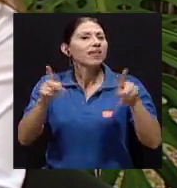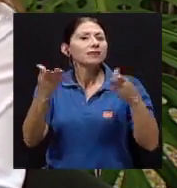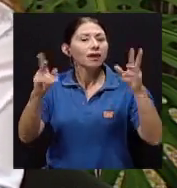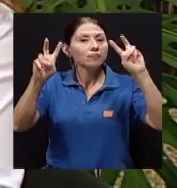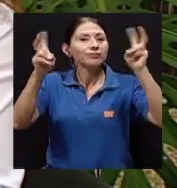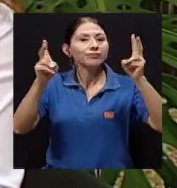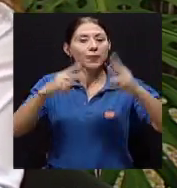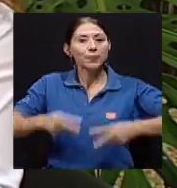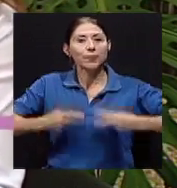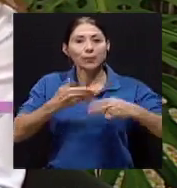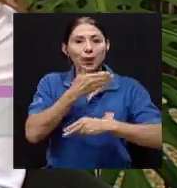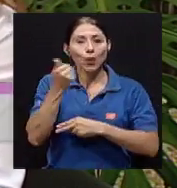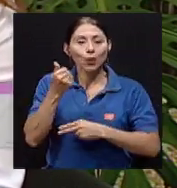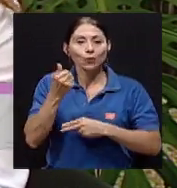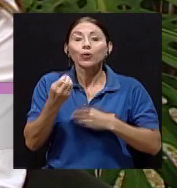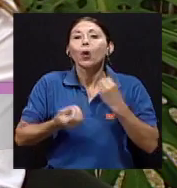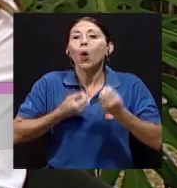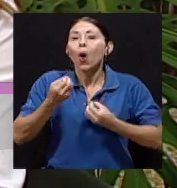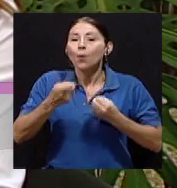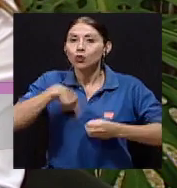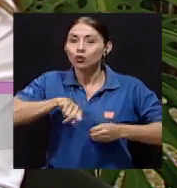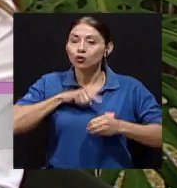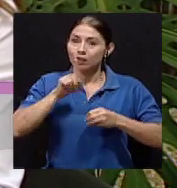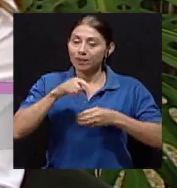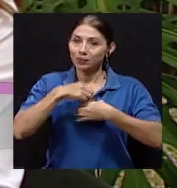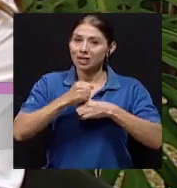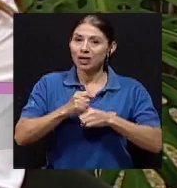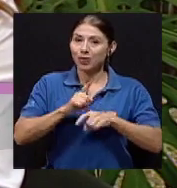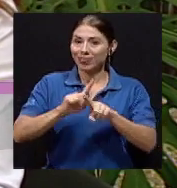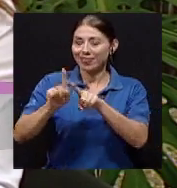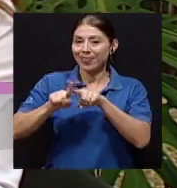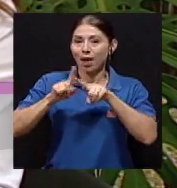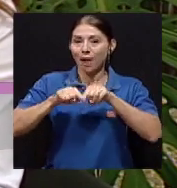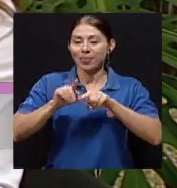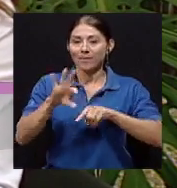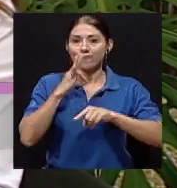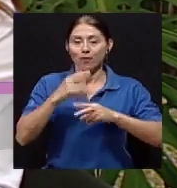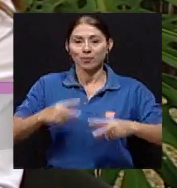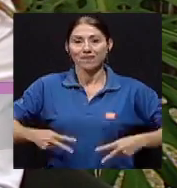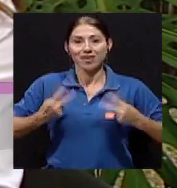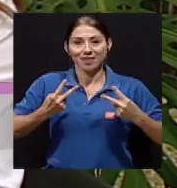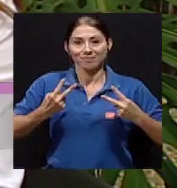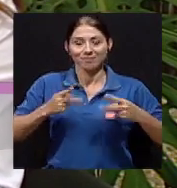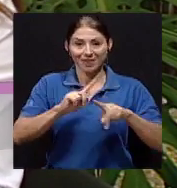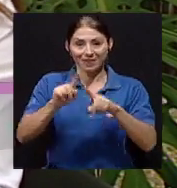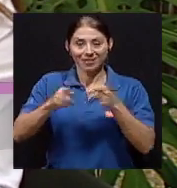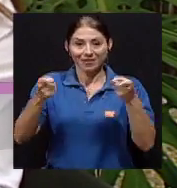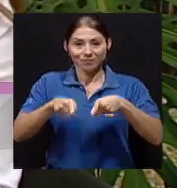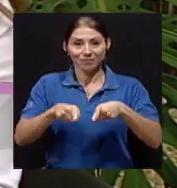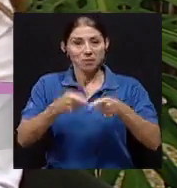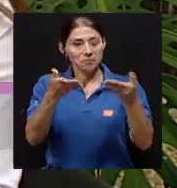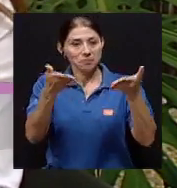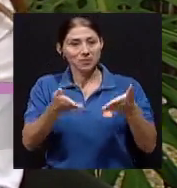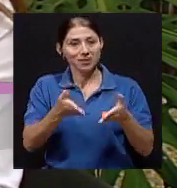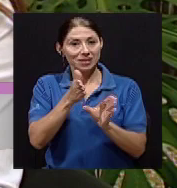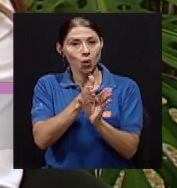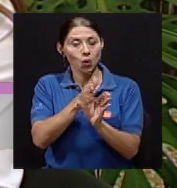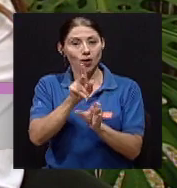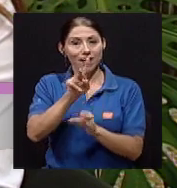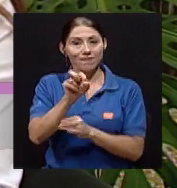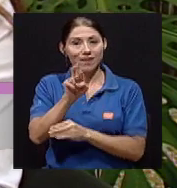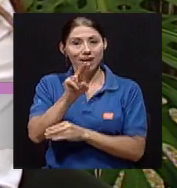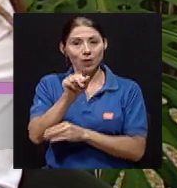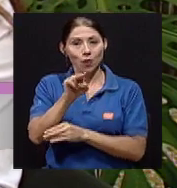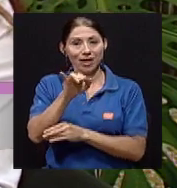hacerlo de acuerdo a nuestras diversas circunstancias, a nuestros modos de vida y para ello contamos con la presencia de la psicóloga Verónica